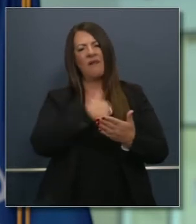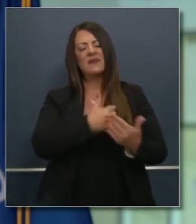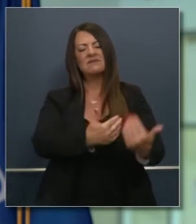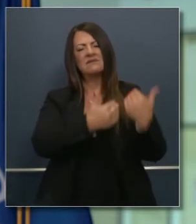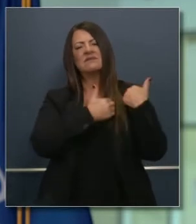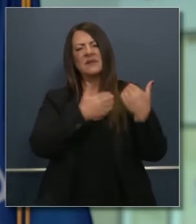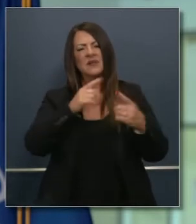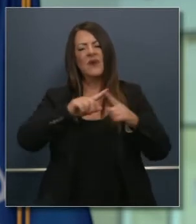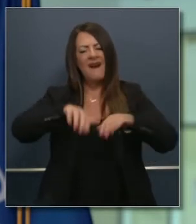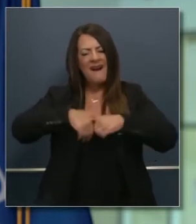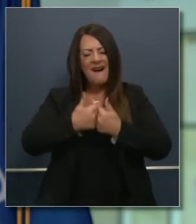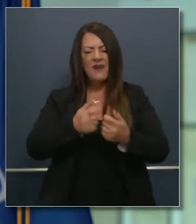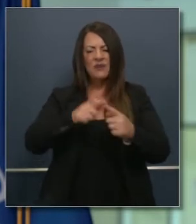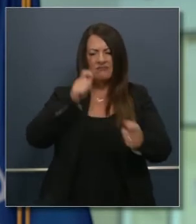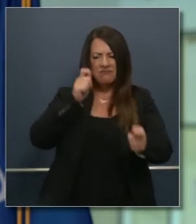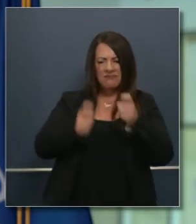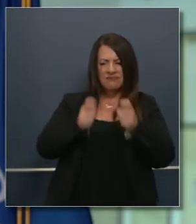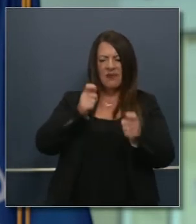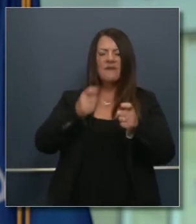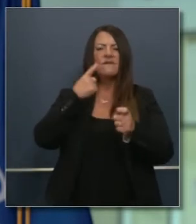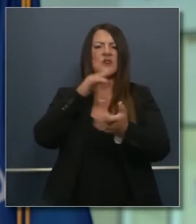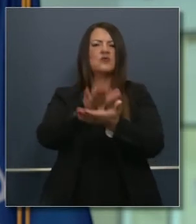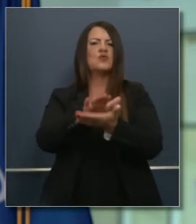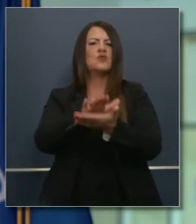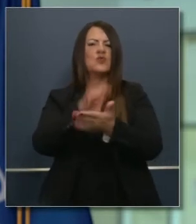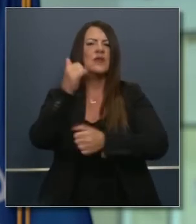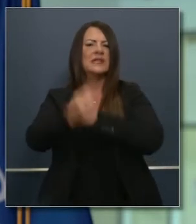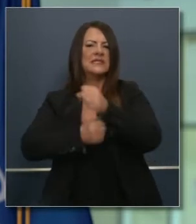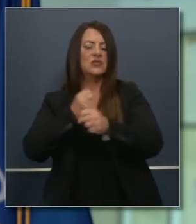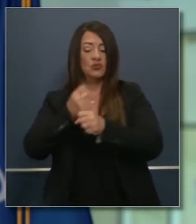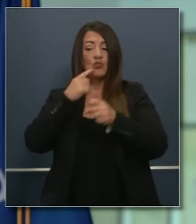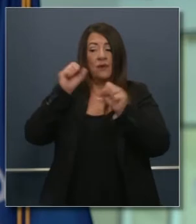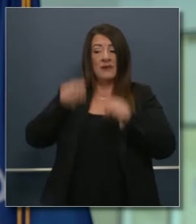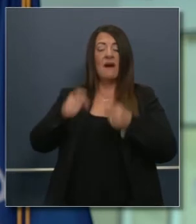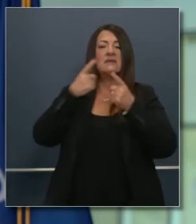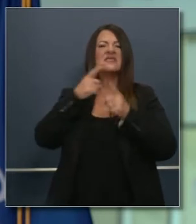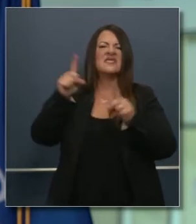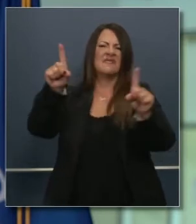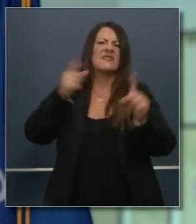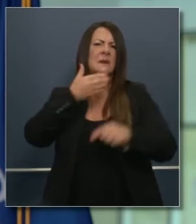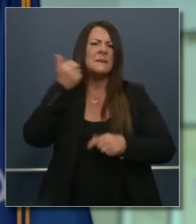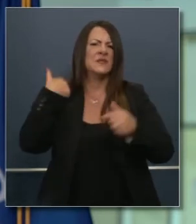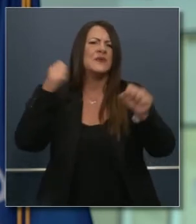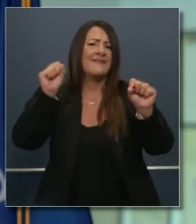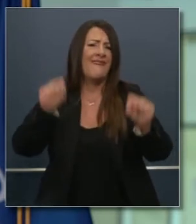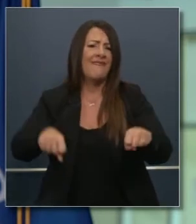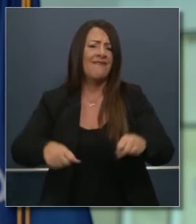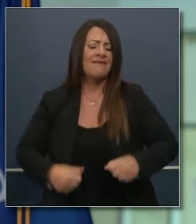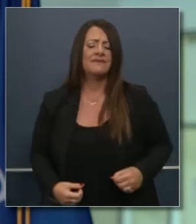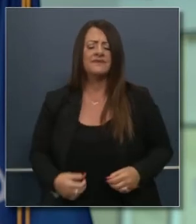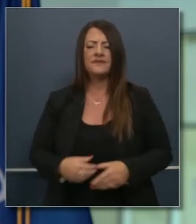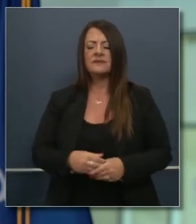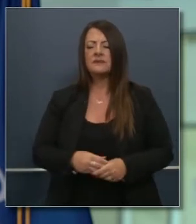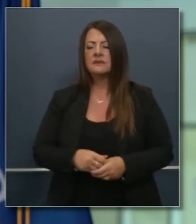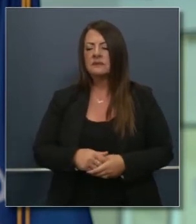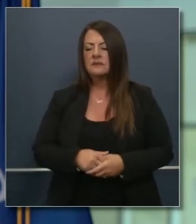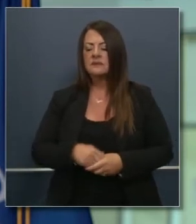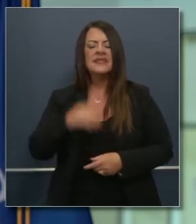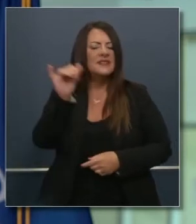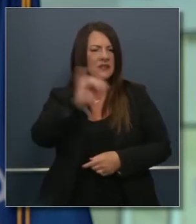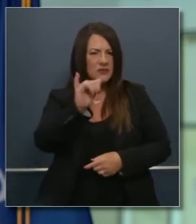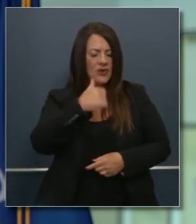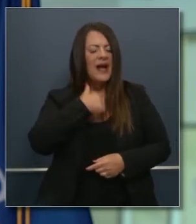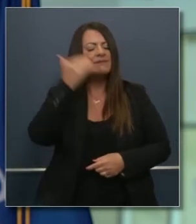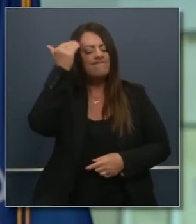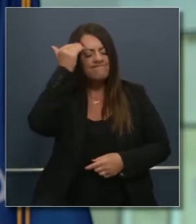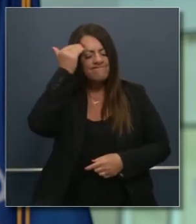tenemos todos nosotros en hacer que este año escolar modificado, como es, sea tan exitoso como sea posible. también